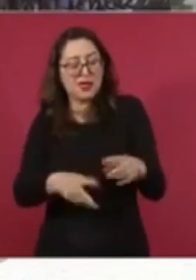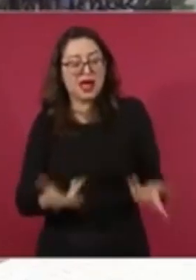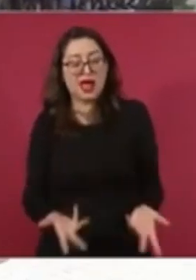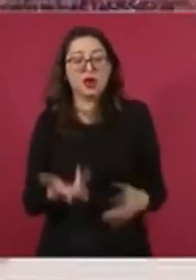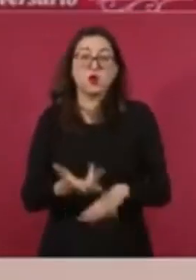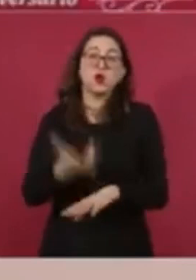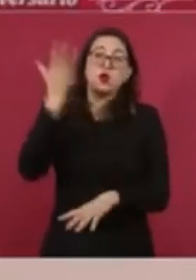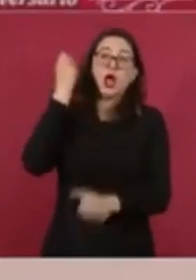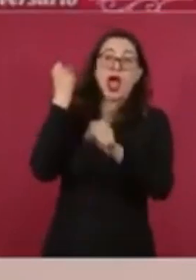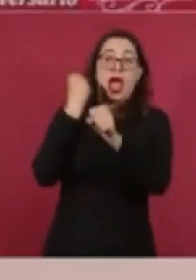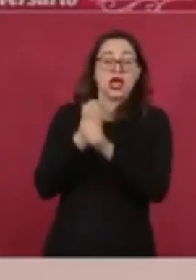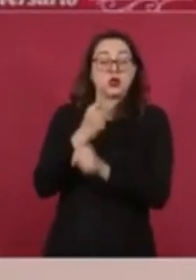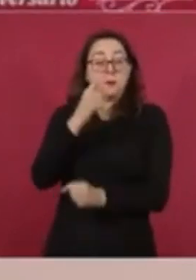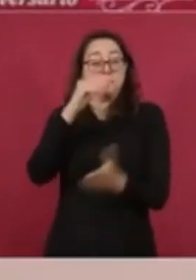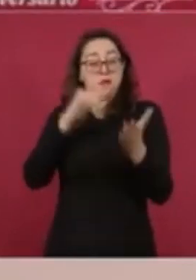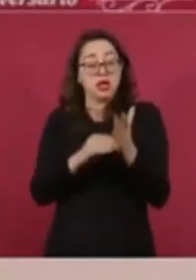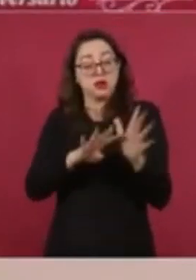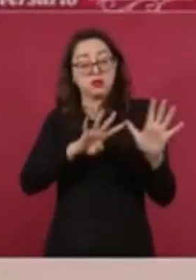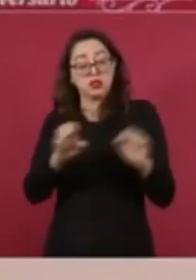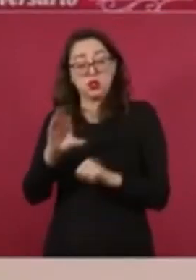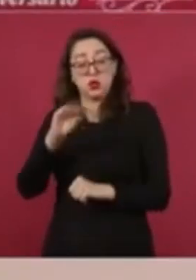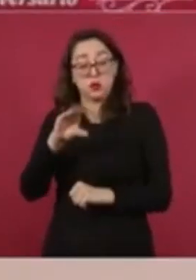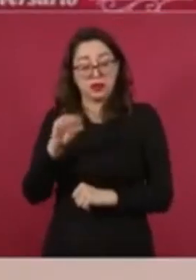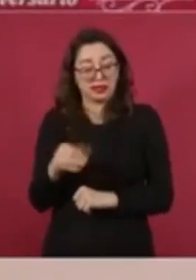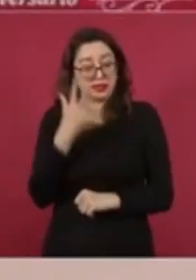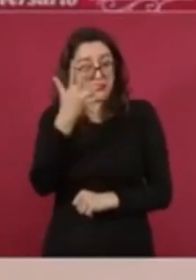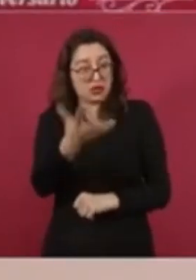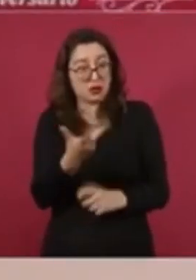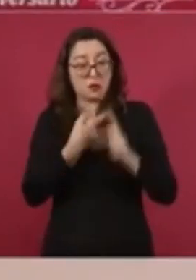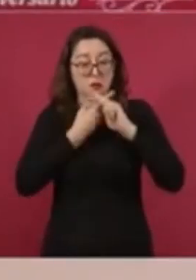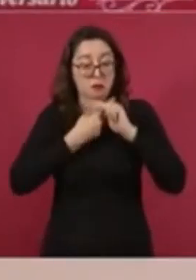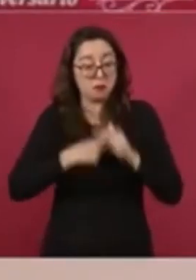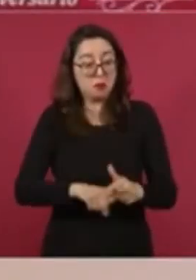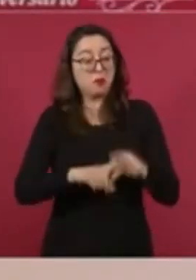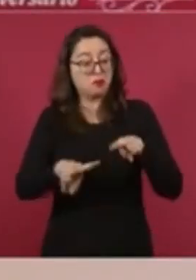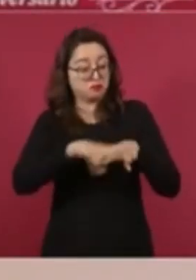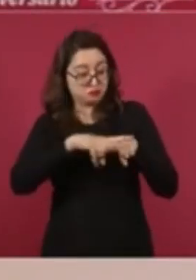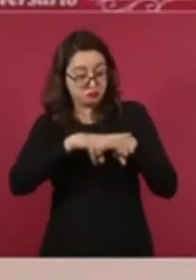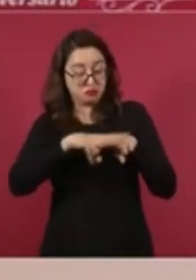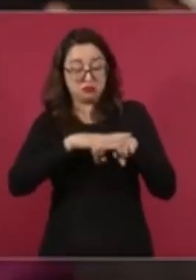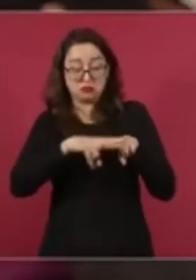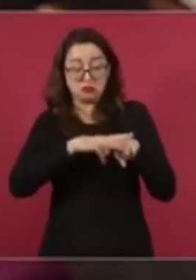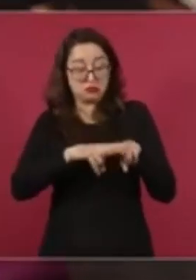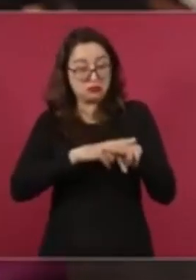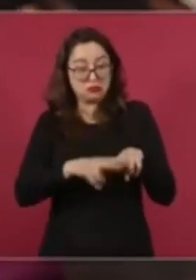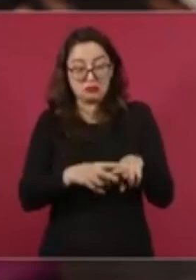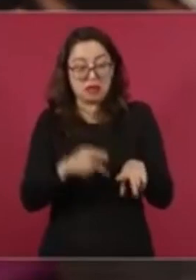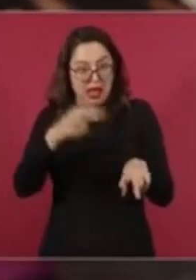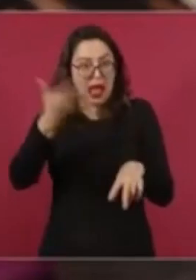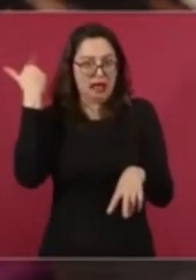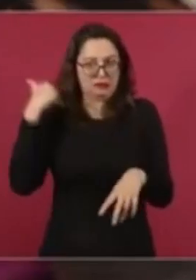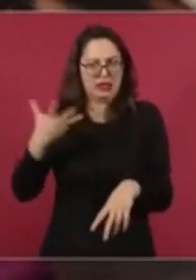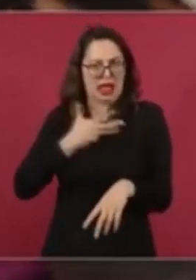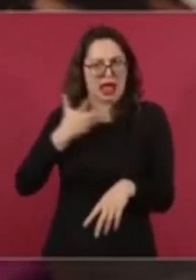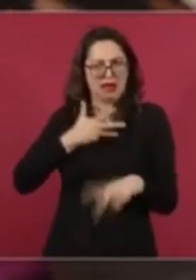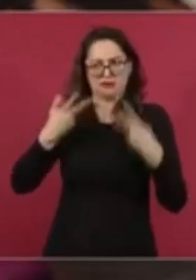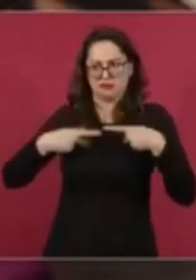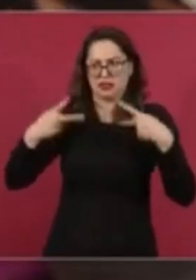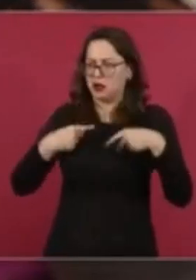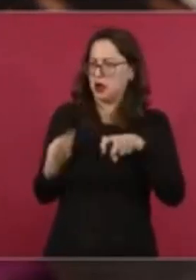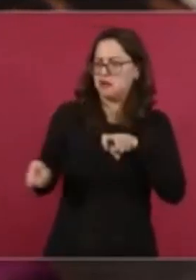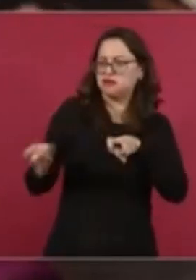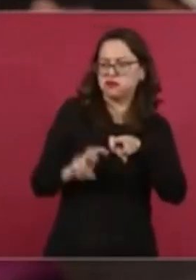1995 cuando se suspendió el servicio de pasajeros.